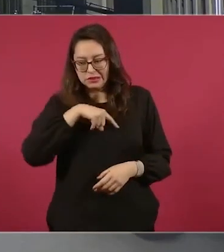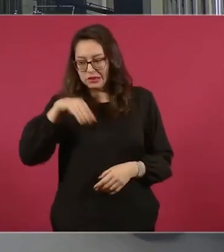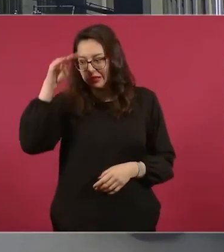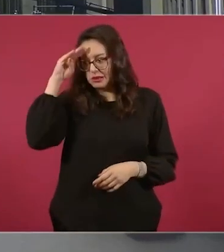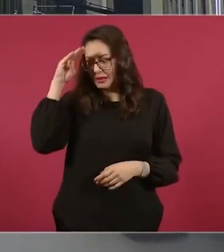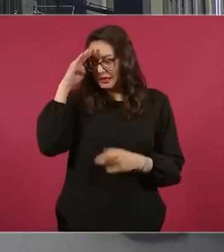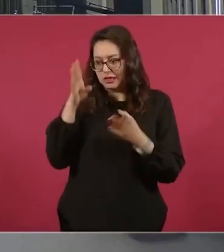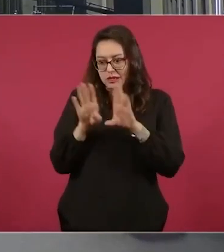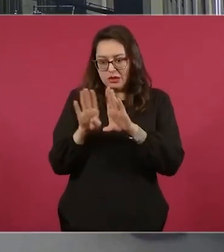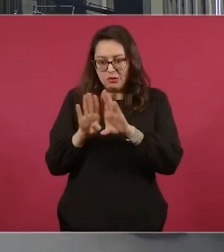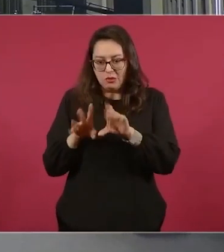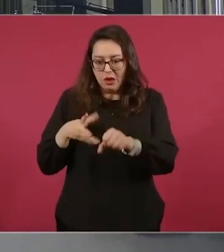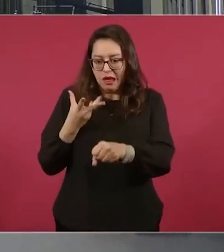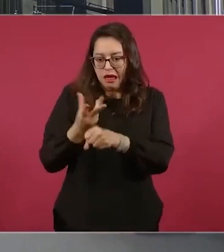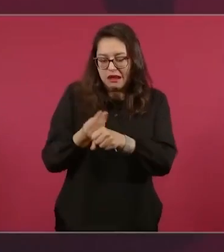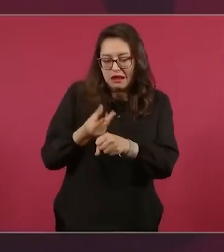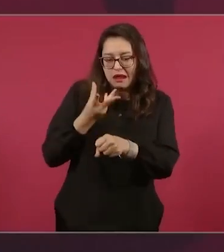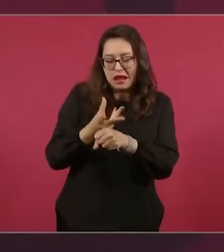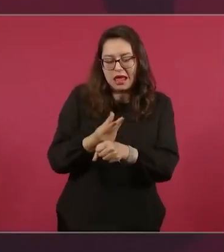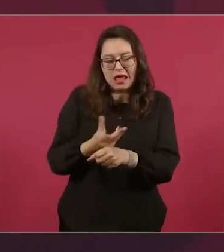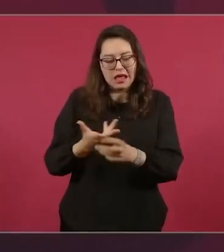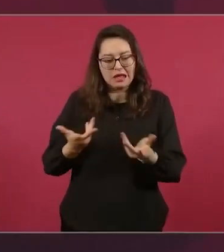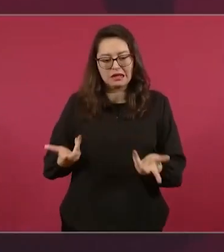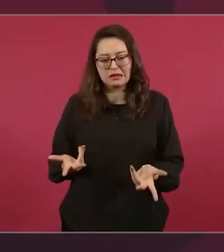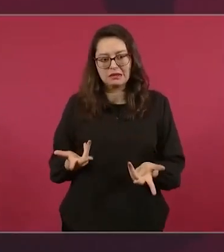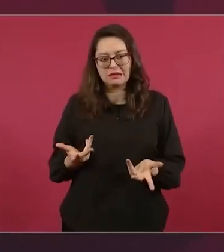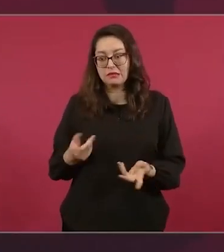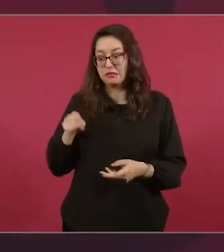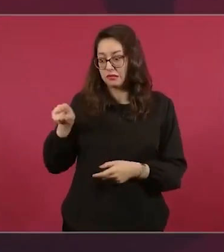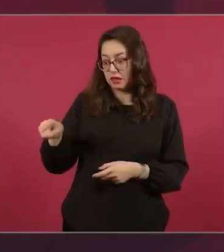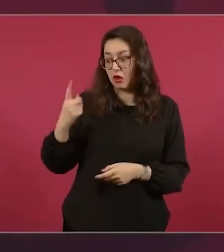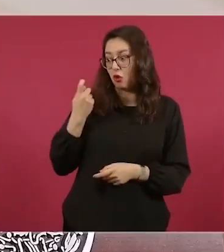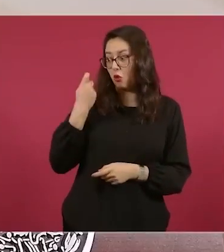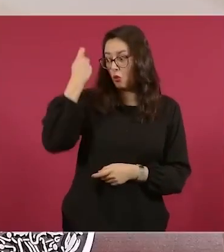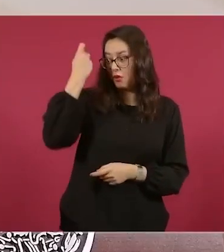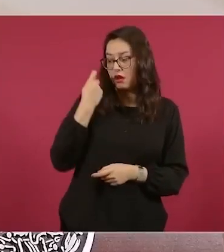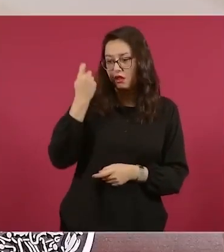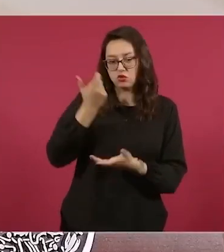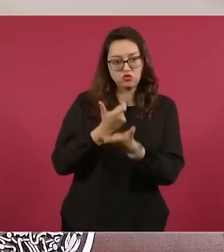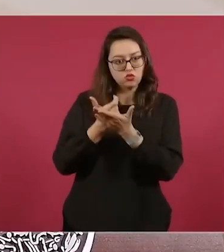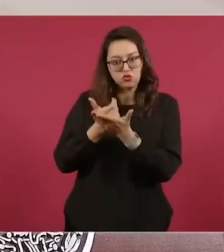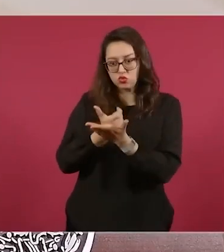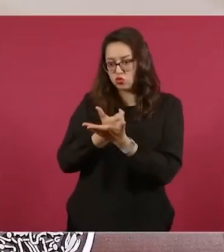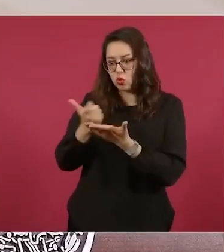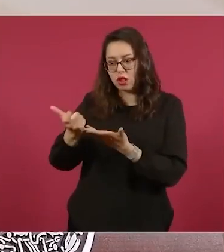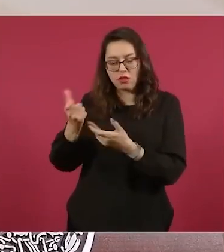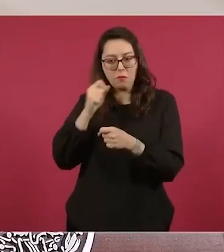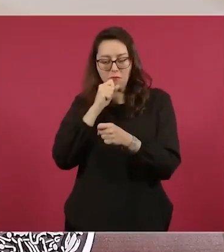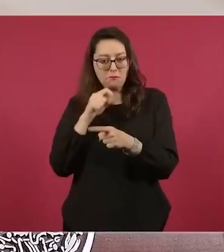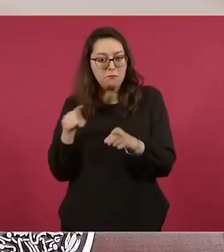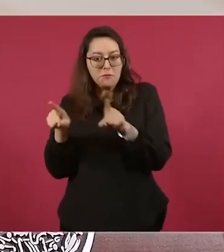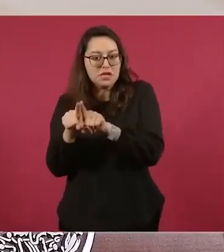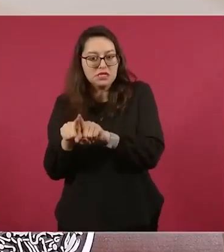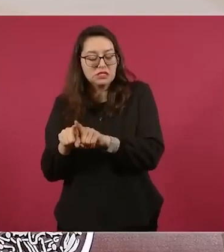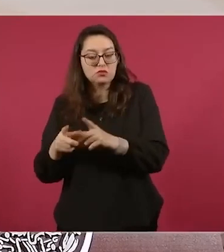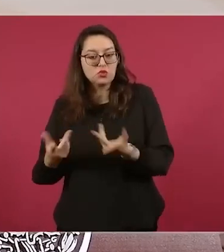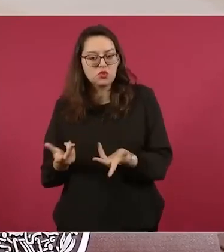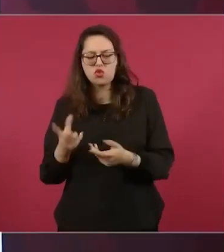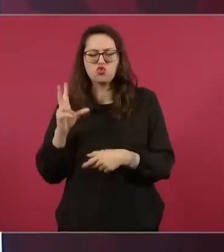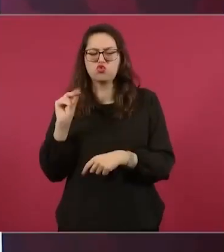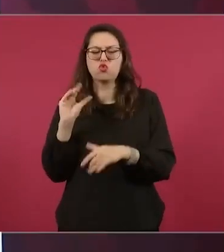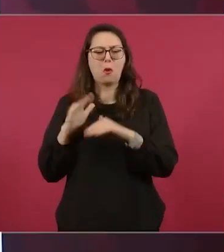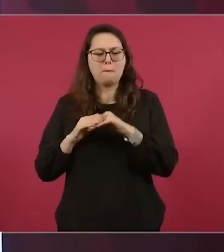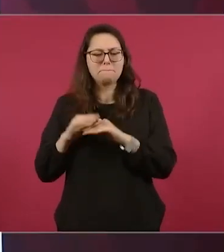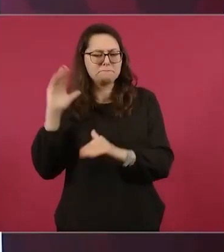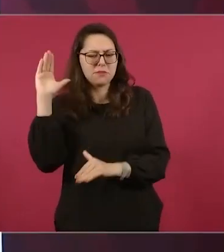en la forma y en el fondo y empiezan a retorcer los ordenamientos legales como si se tratara de cualquier abogado, con todo respeto huistachero, pues no ayuda a que se